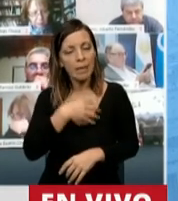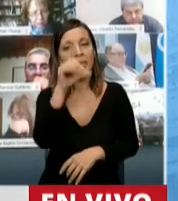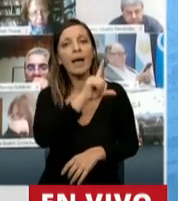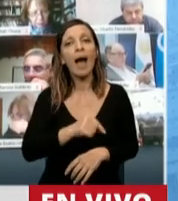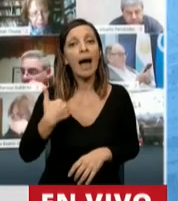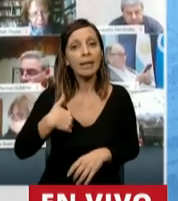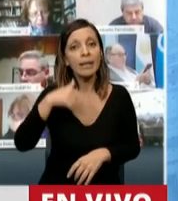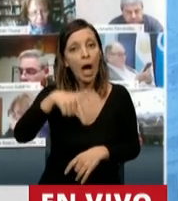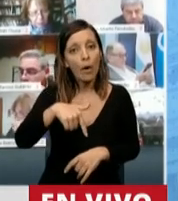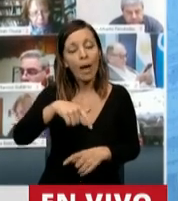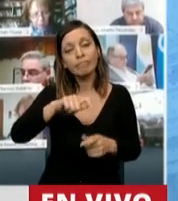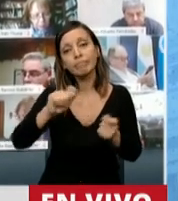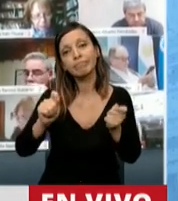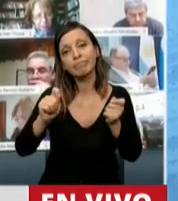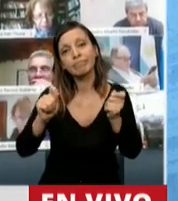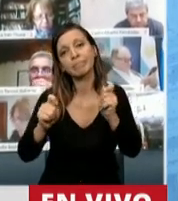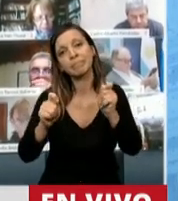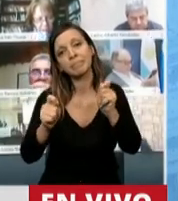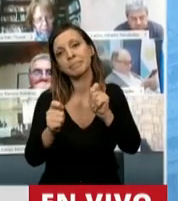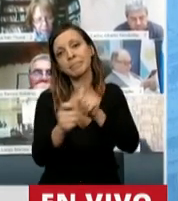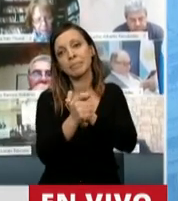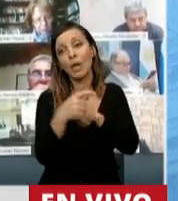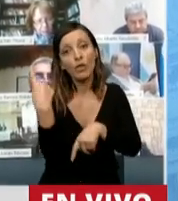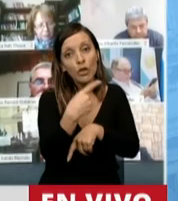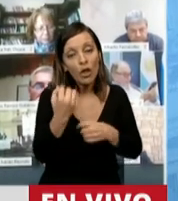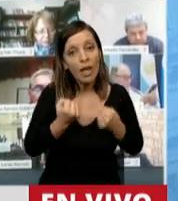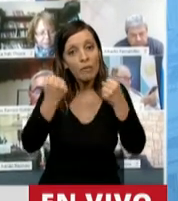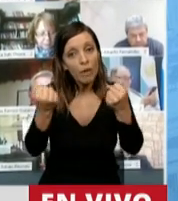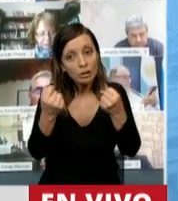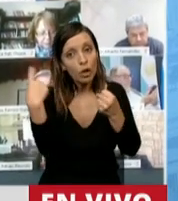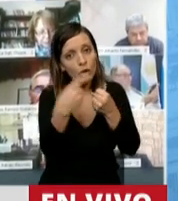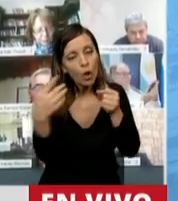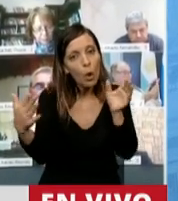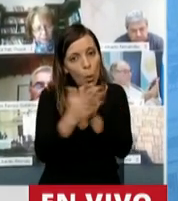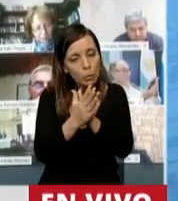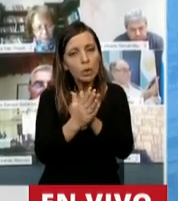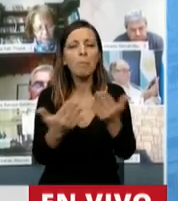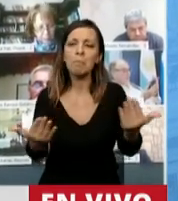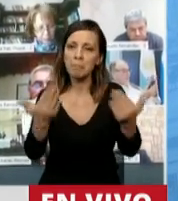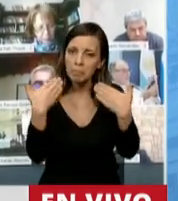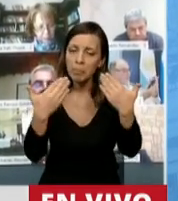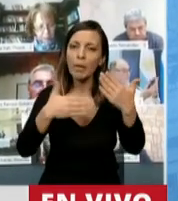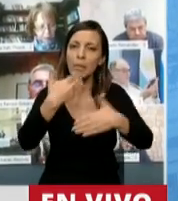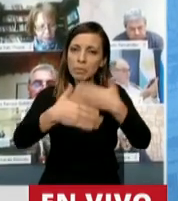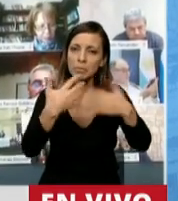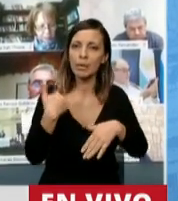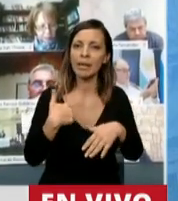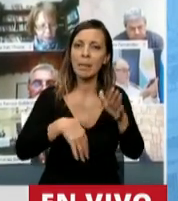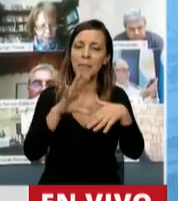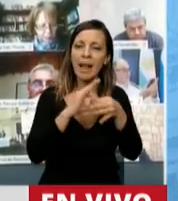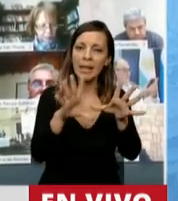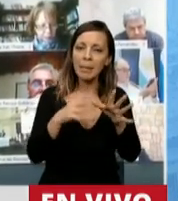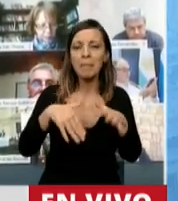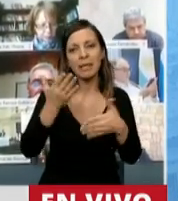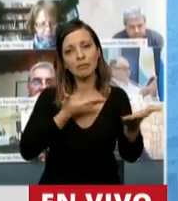está transformándose, y con el esfuerzo de todos, y entre todos vamos a construir un país más justo, más libre y más solidario.